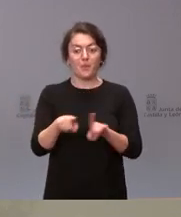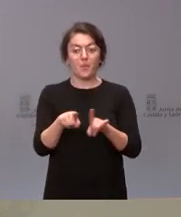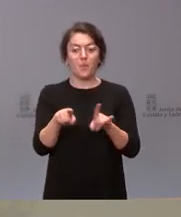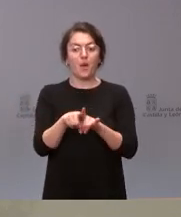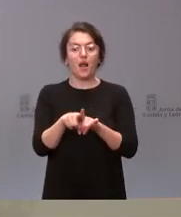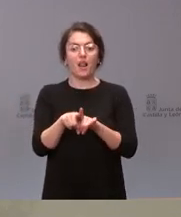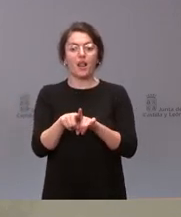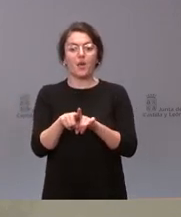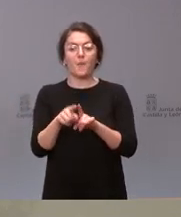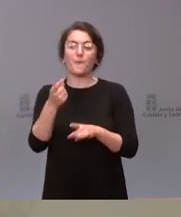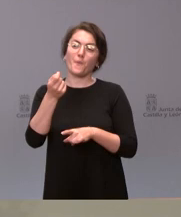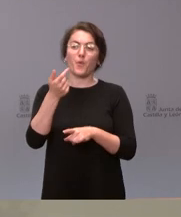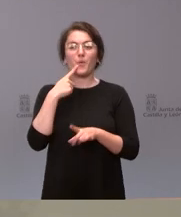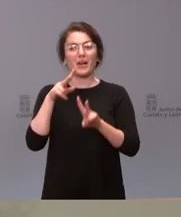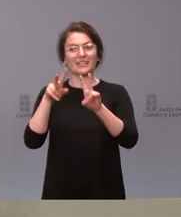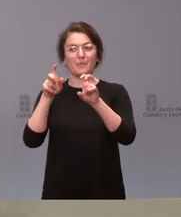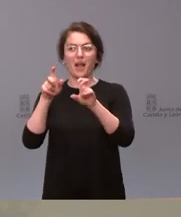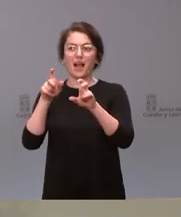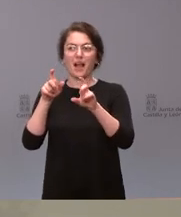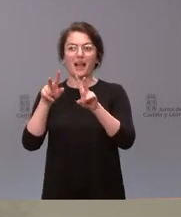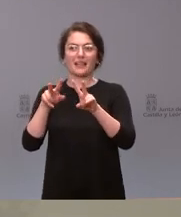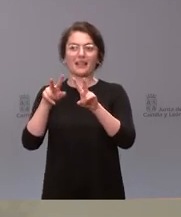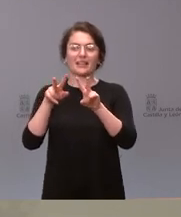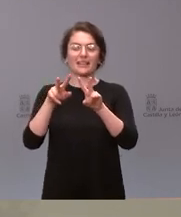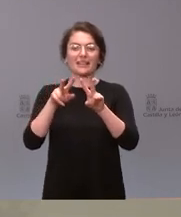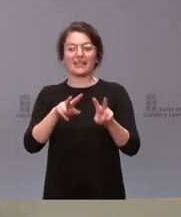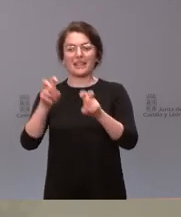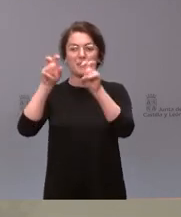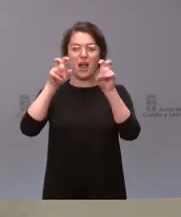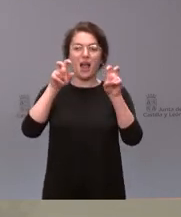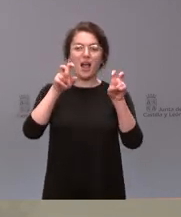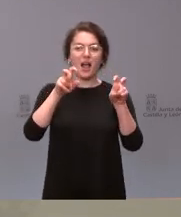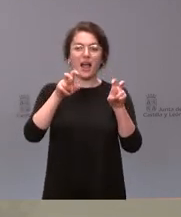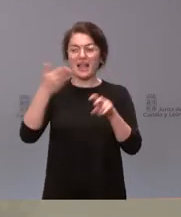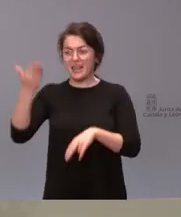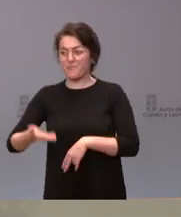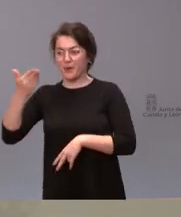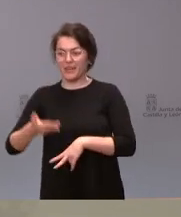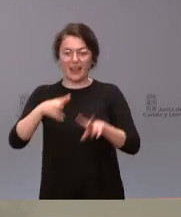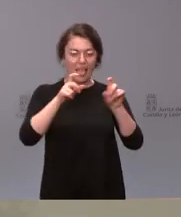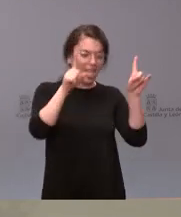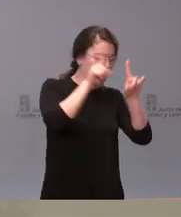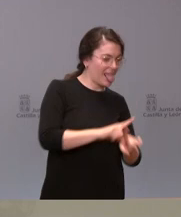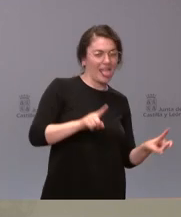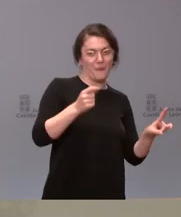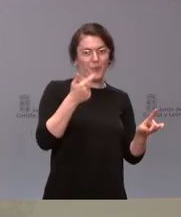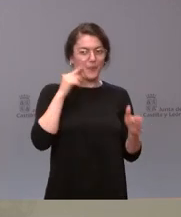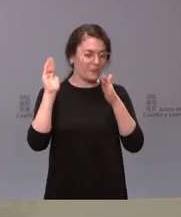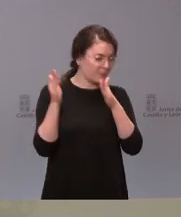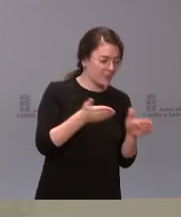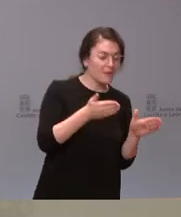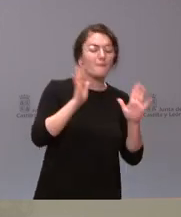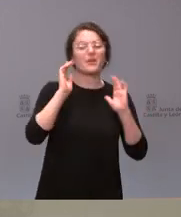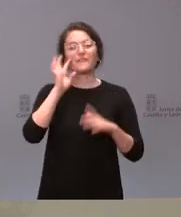un poco, con un tema que distrae de los asuntos que verdaderamente preocupan a los ciudadanos, pero es verdad